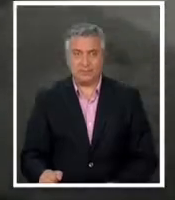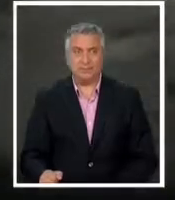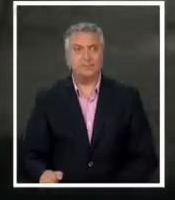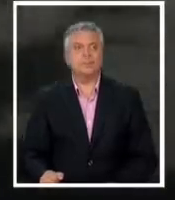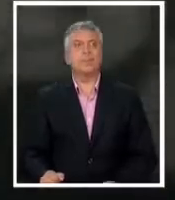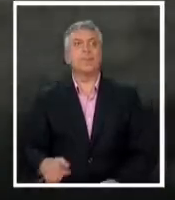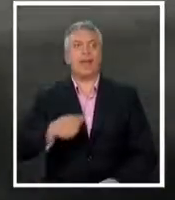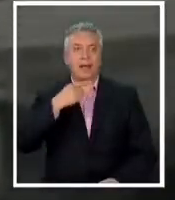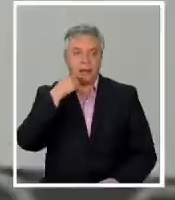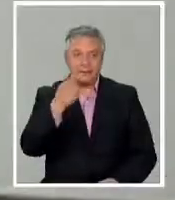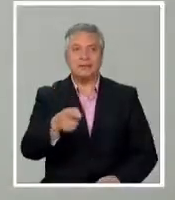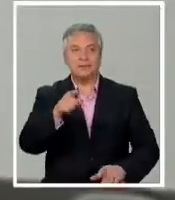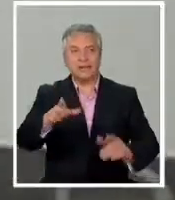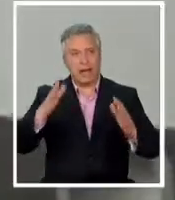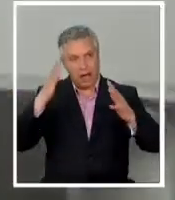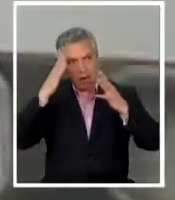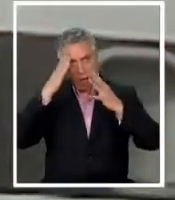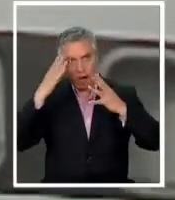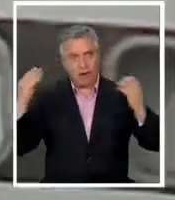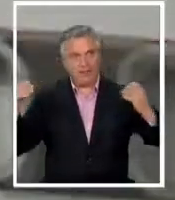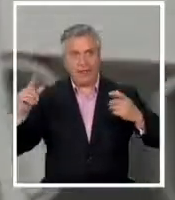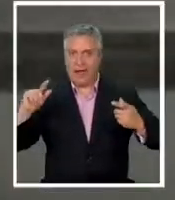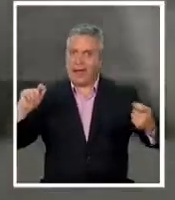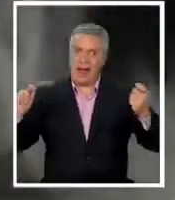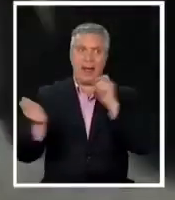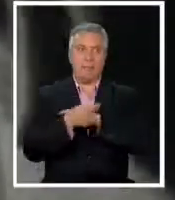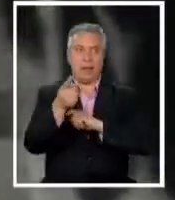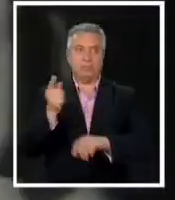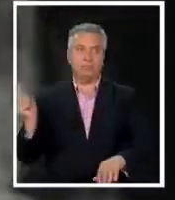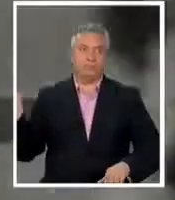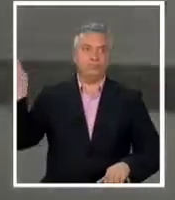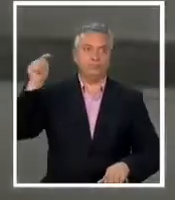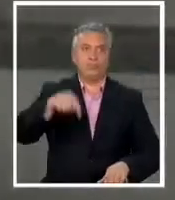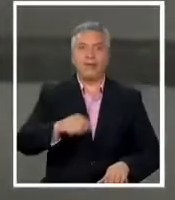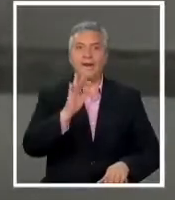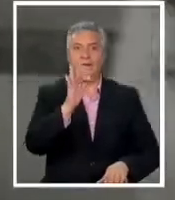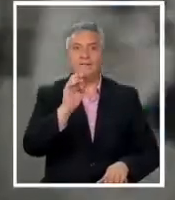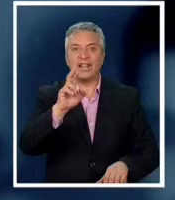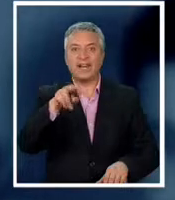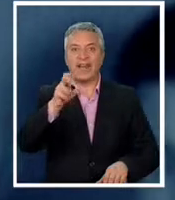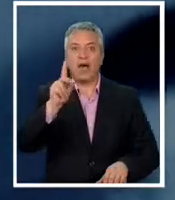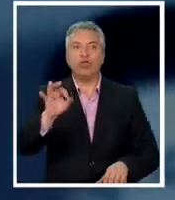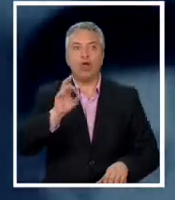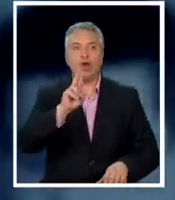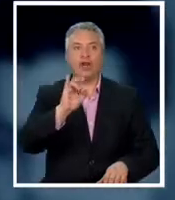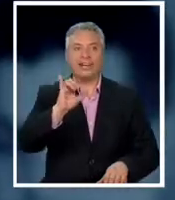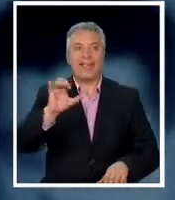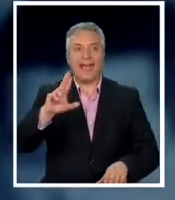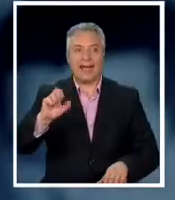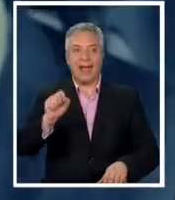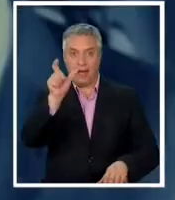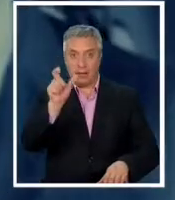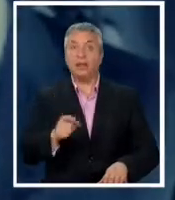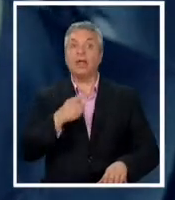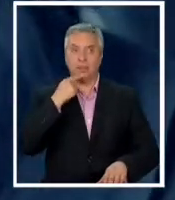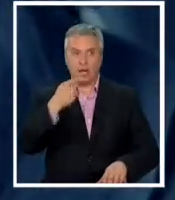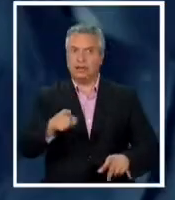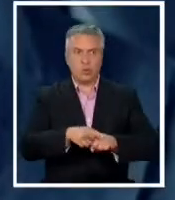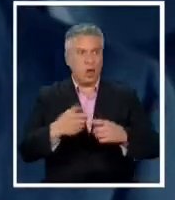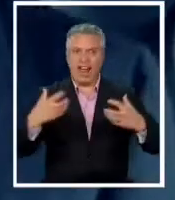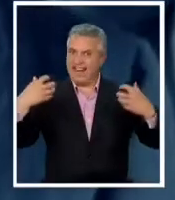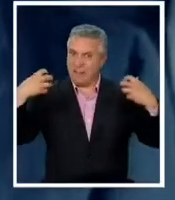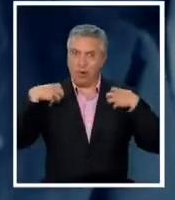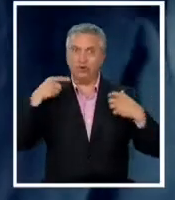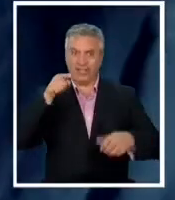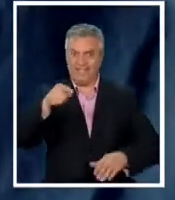Situación que pasó al olvido y cambió rotundamente con la llegada de Fernando Riera al equipo el que dicen fue el gran responsable de la hazaña